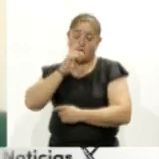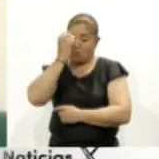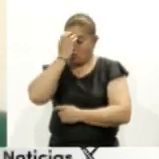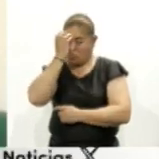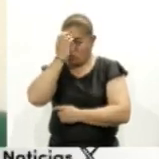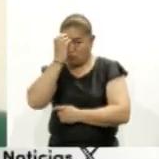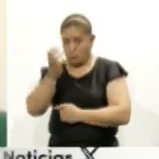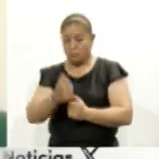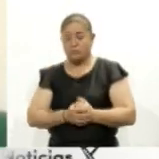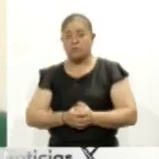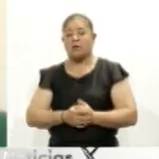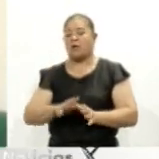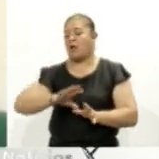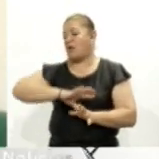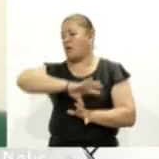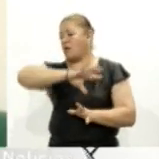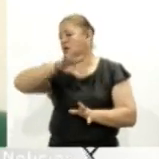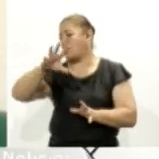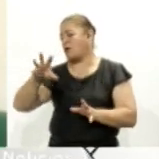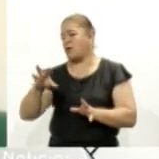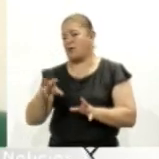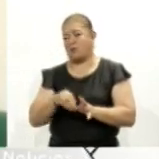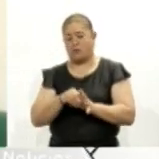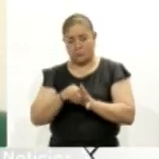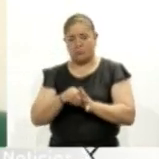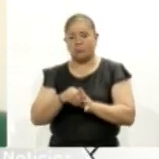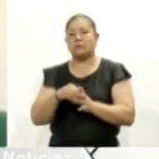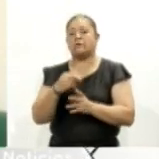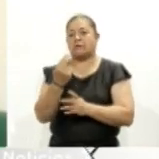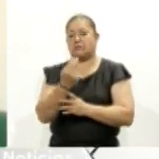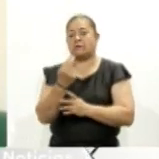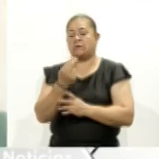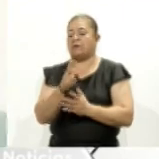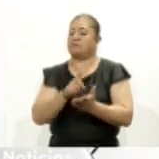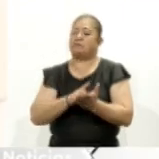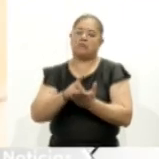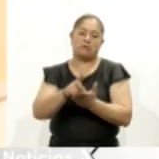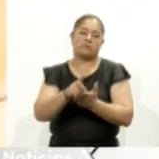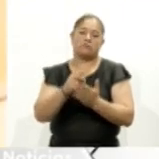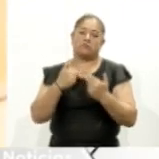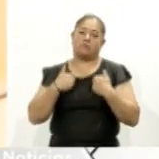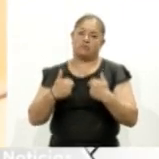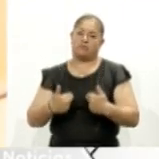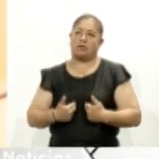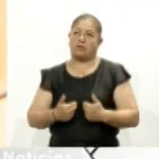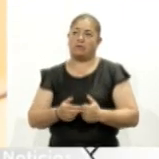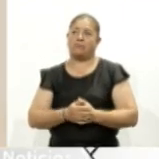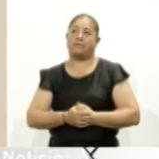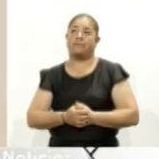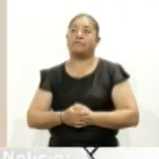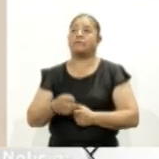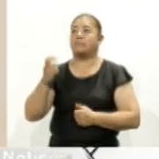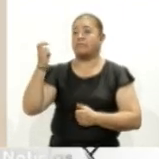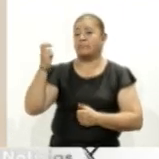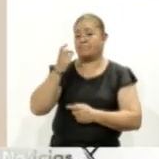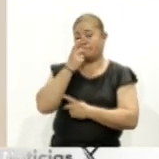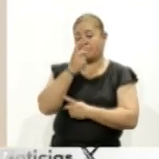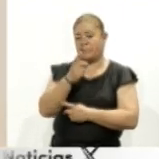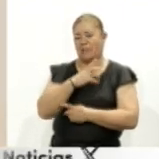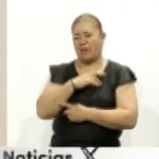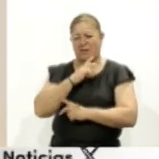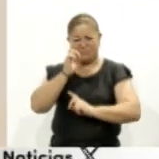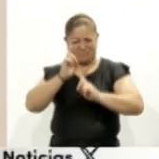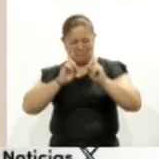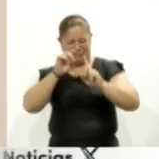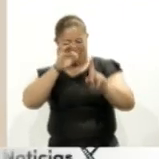acceso a todos los insumos y a todos los recursos necesarios para eso, o es un derecho básico humano. Gómez Sedano destacó que existen estigmas